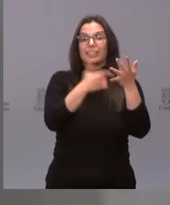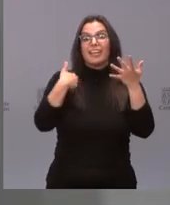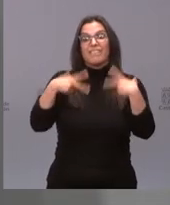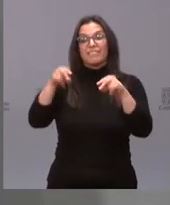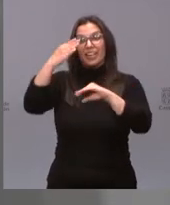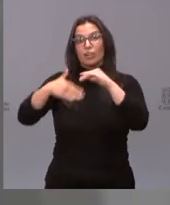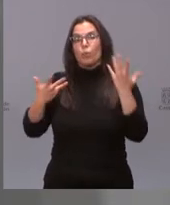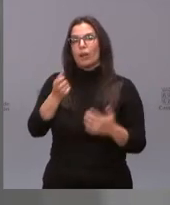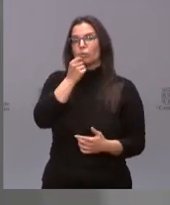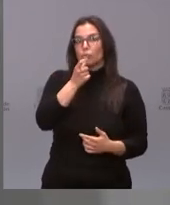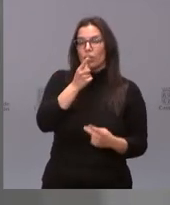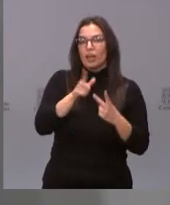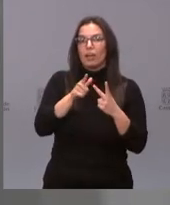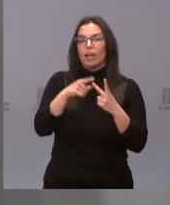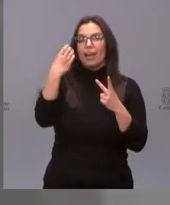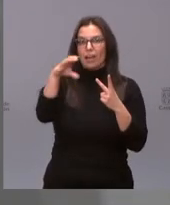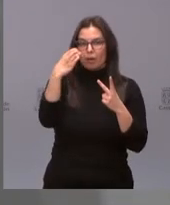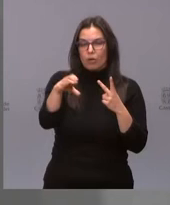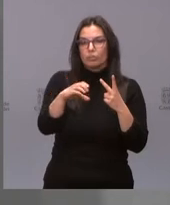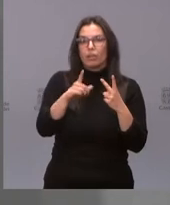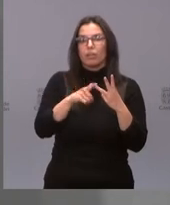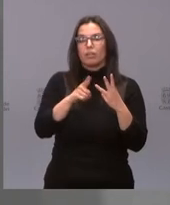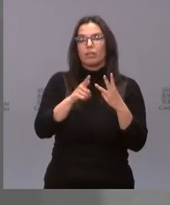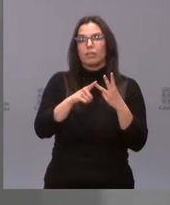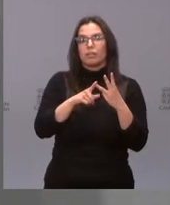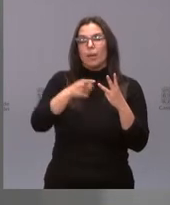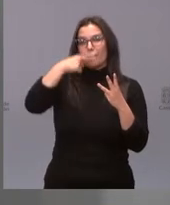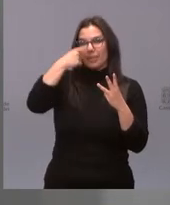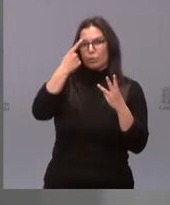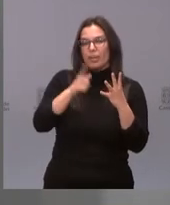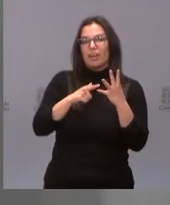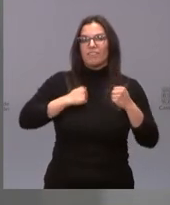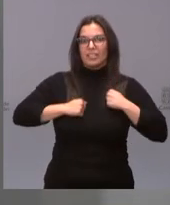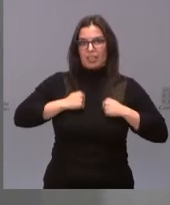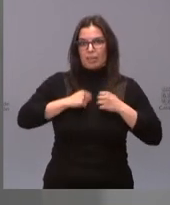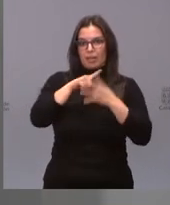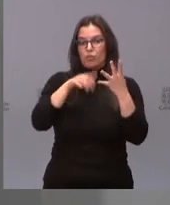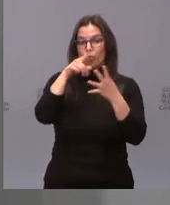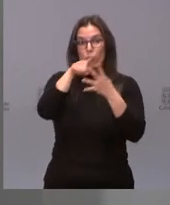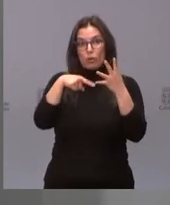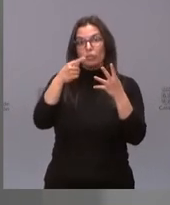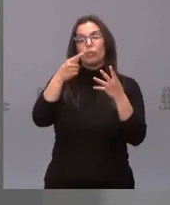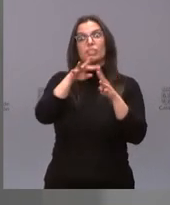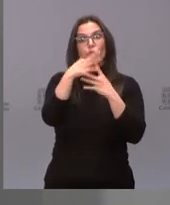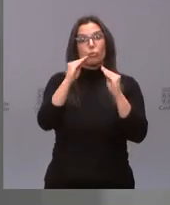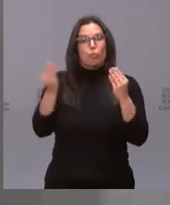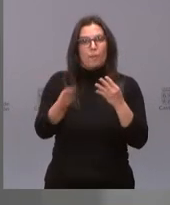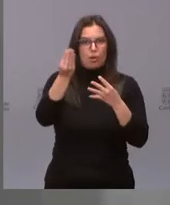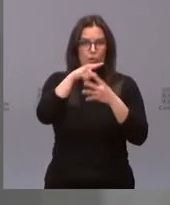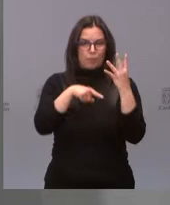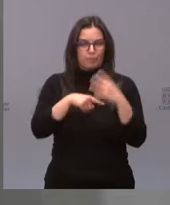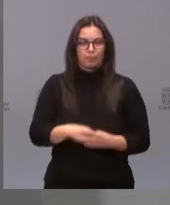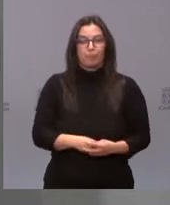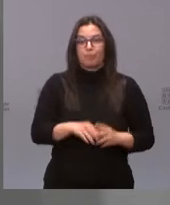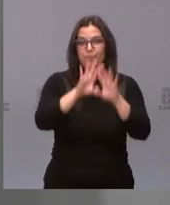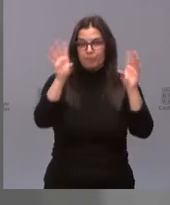de Tudela de Duero, Carvajosa de la Sagra, Villamuriel de Cerrato y Venta de Baños por su mejora de la situación epidemiológica. En